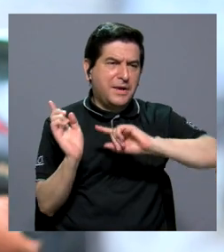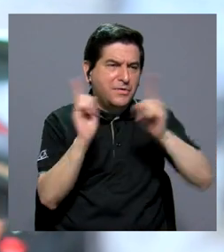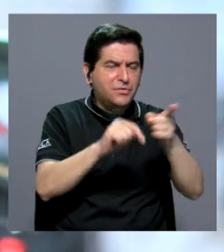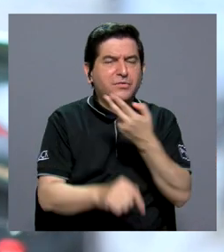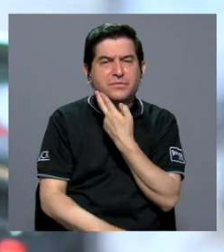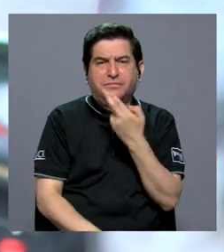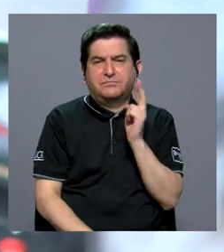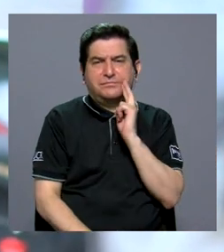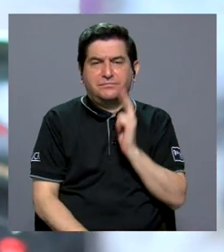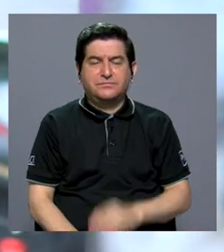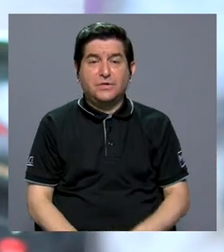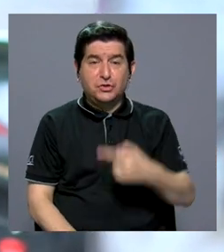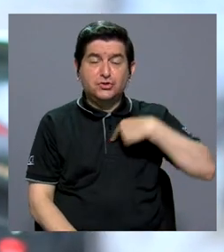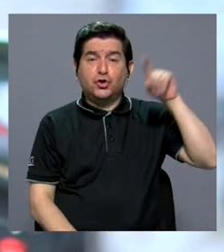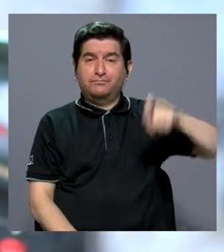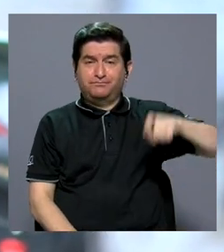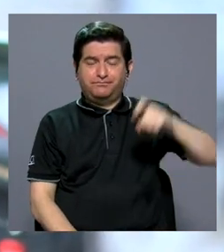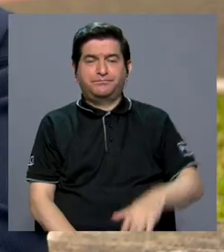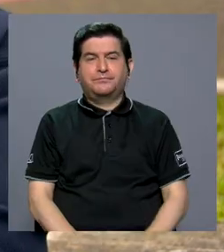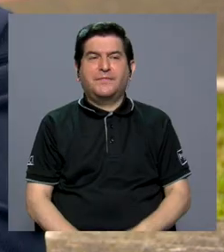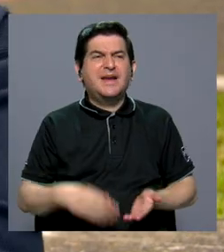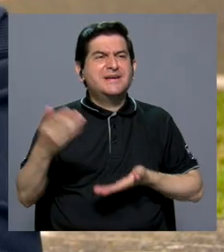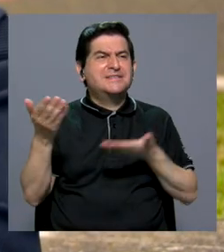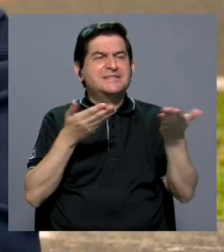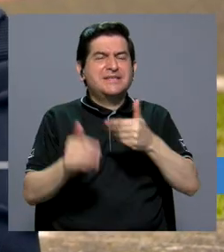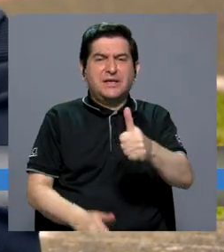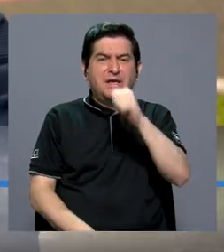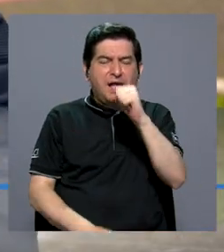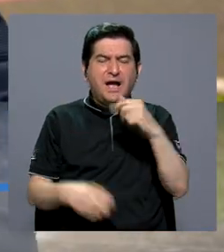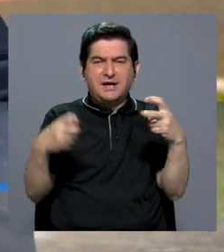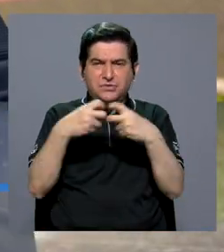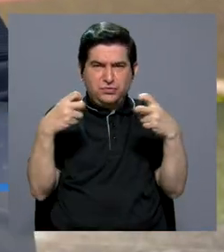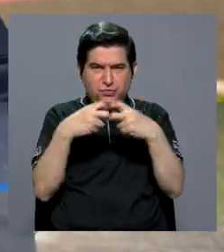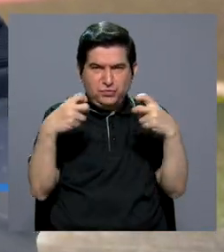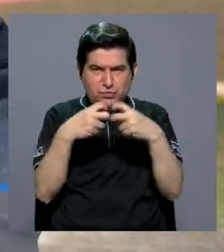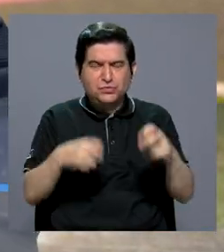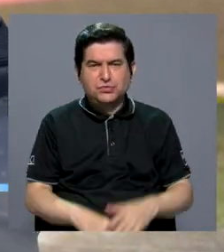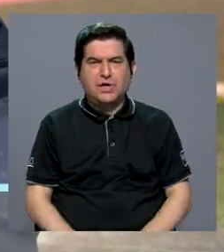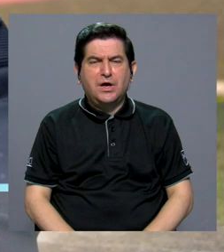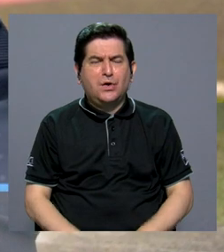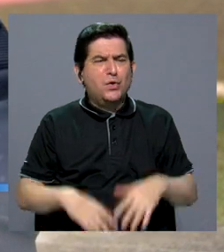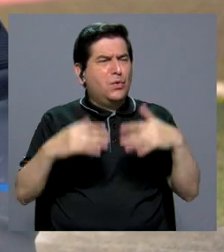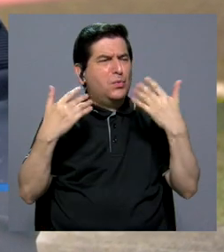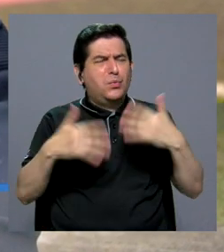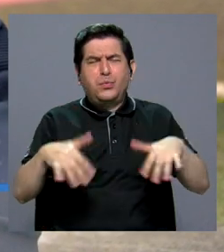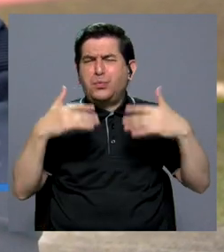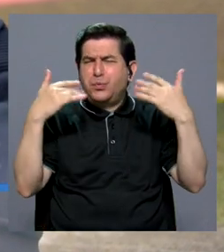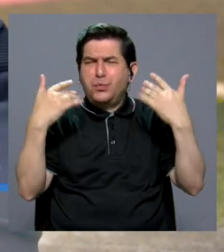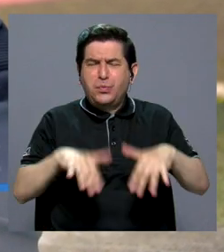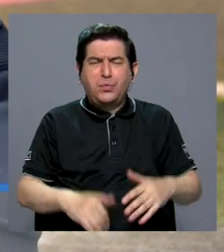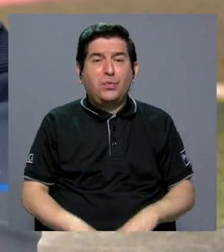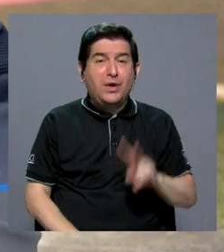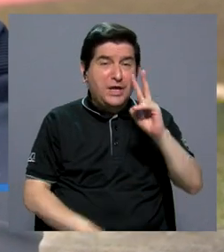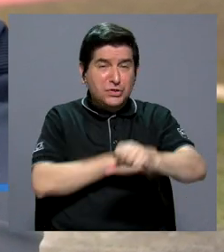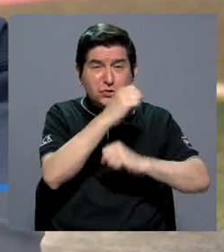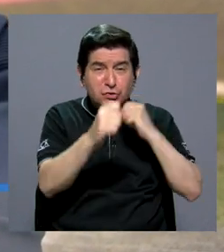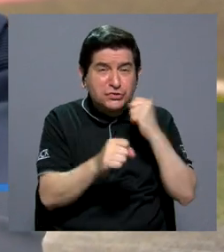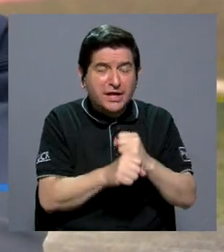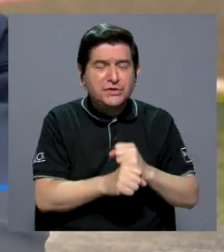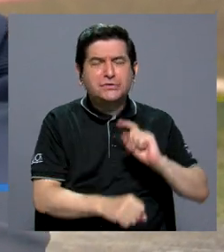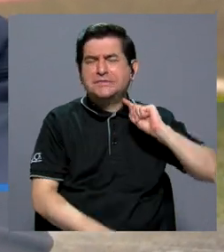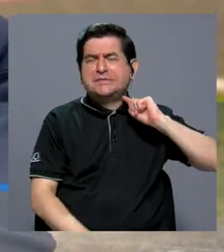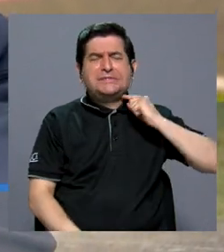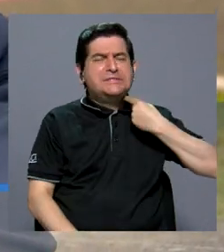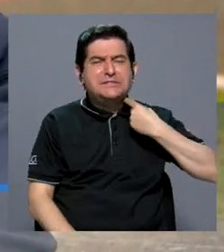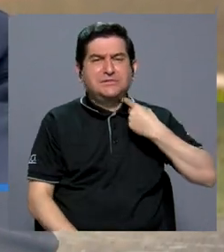a restaurantes, eso he tenido que hacer. Servicios de agua, luz han venido demasiado, demasiado, en dos años